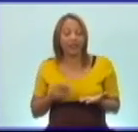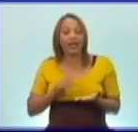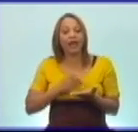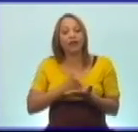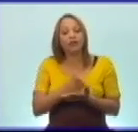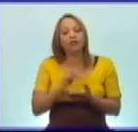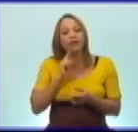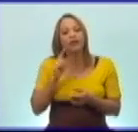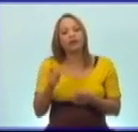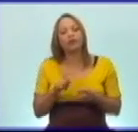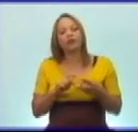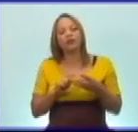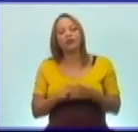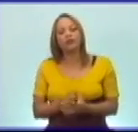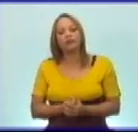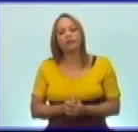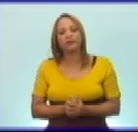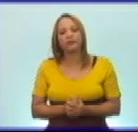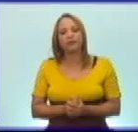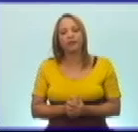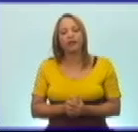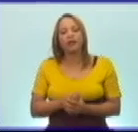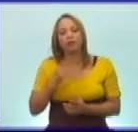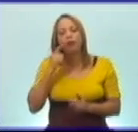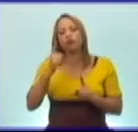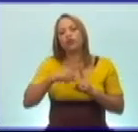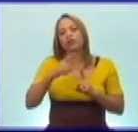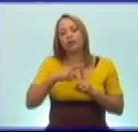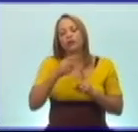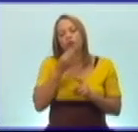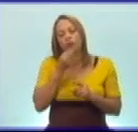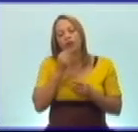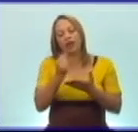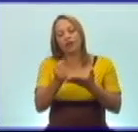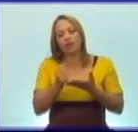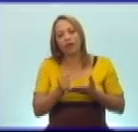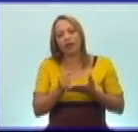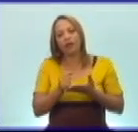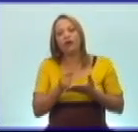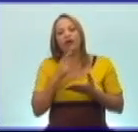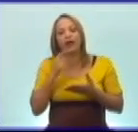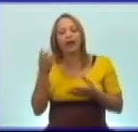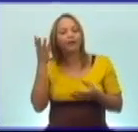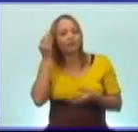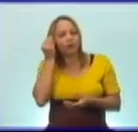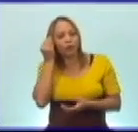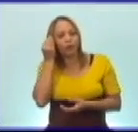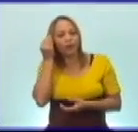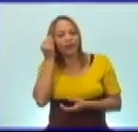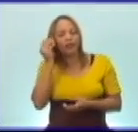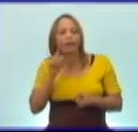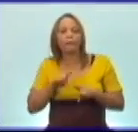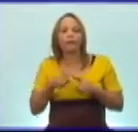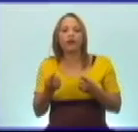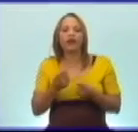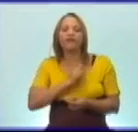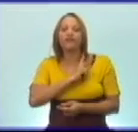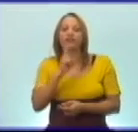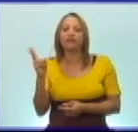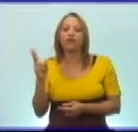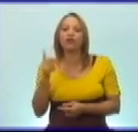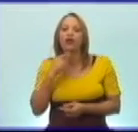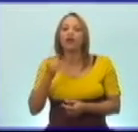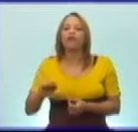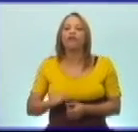también le presentaremos un pequeño testimonio que los ayudará a poder comprender por qué esta victoria fue